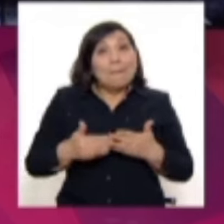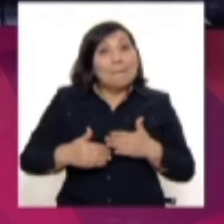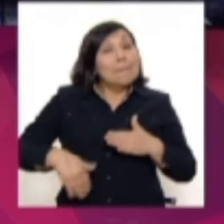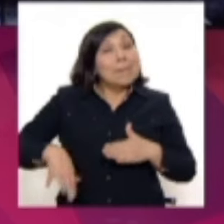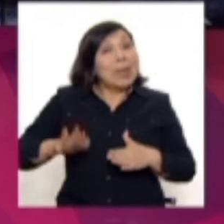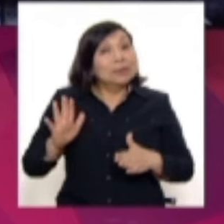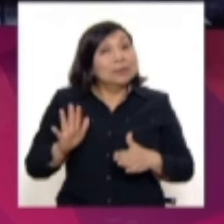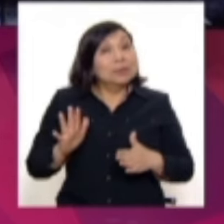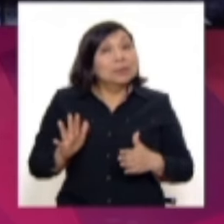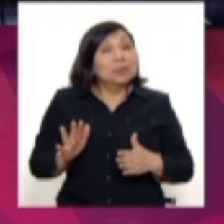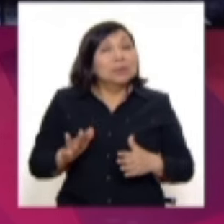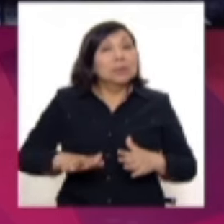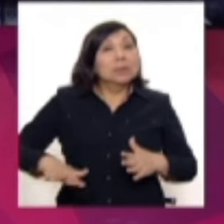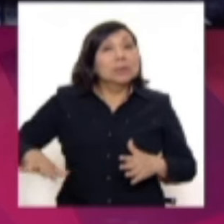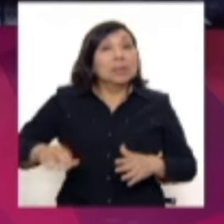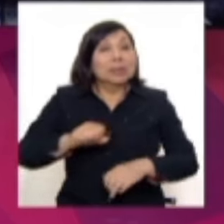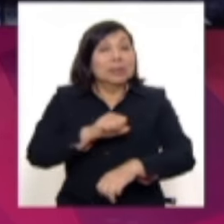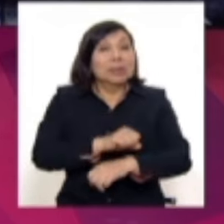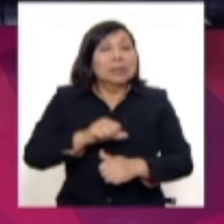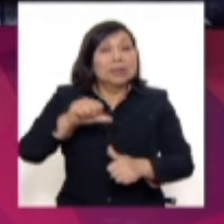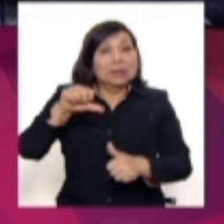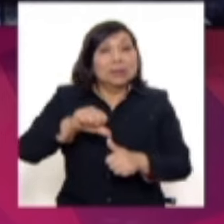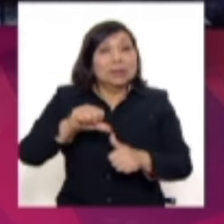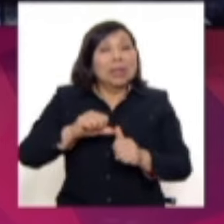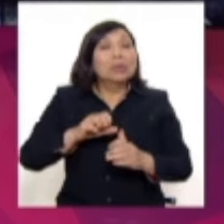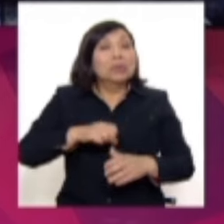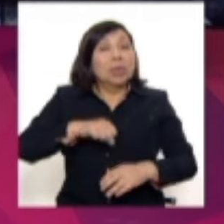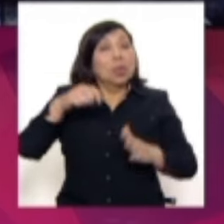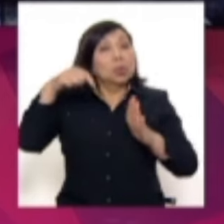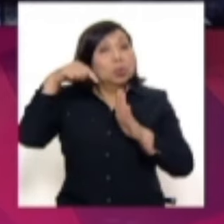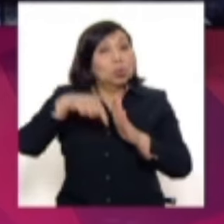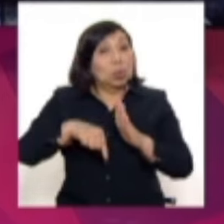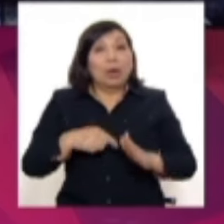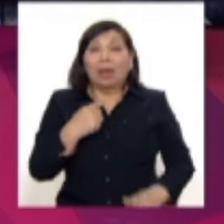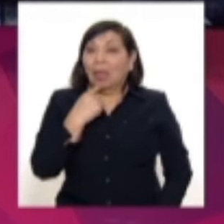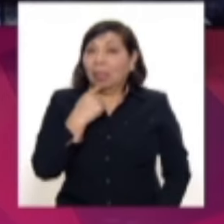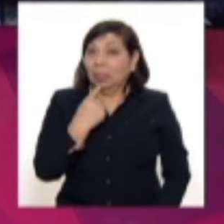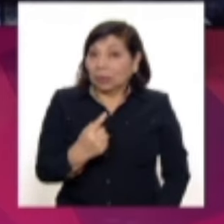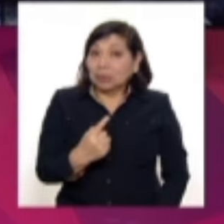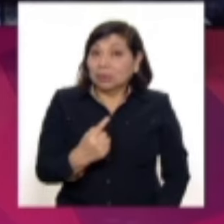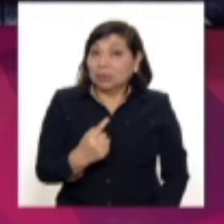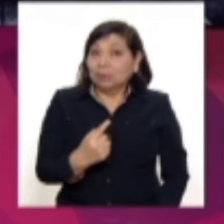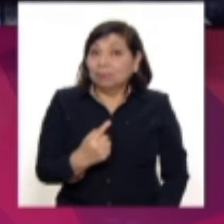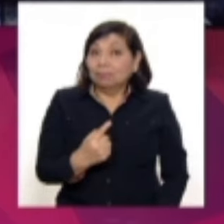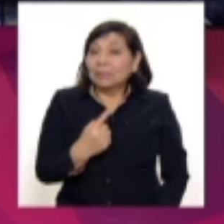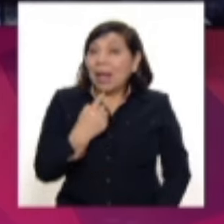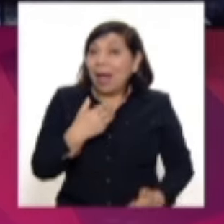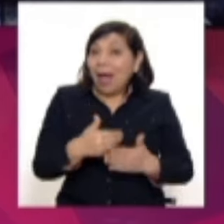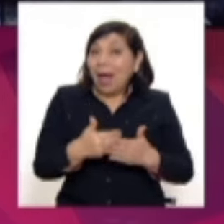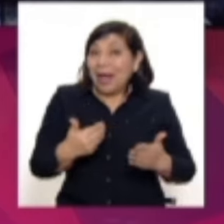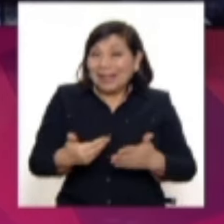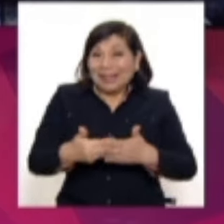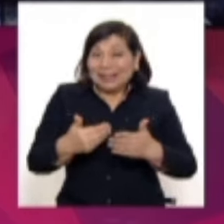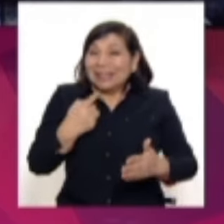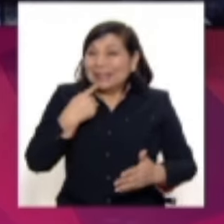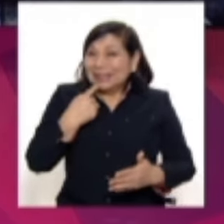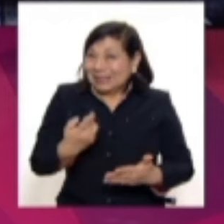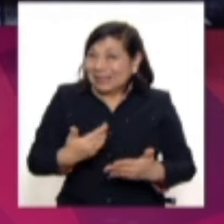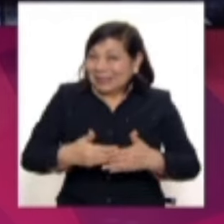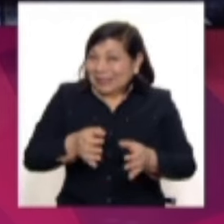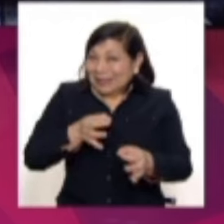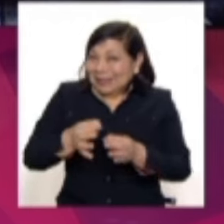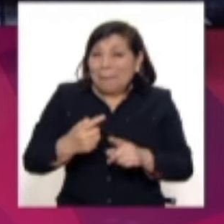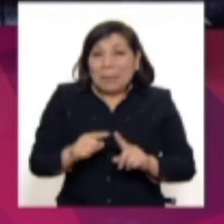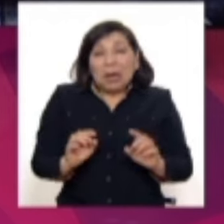intensas se esperan hacia la zona de Sierra Centro y Sierra Sur, como ya se mencionó en el aviso meteorológico,